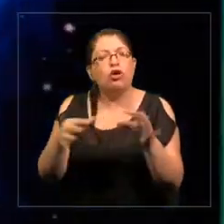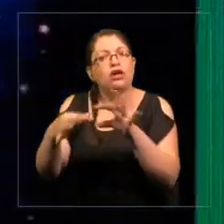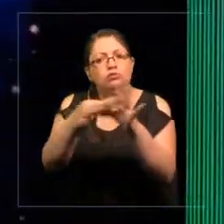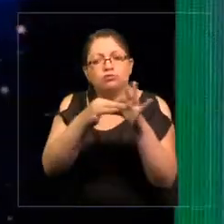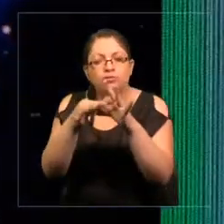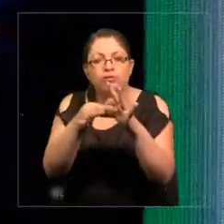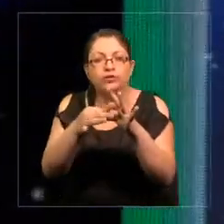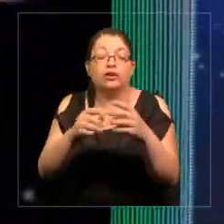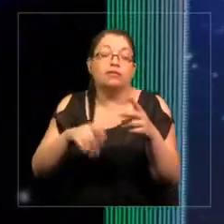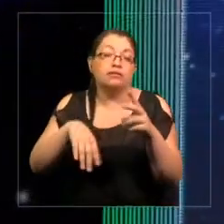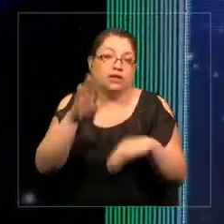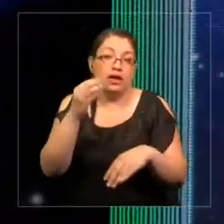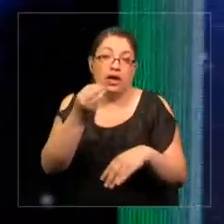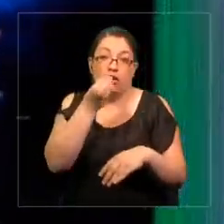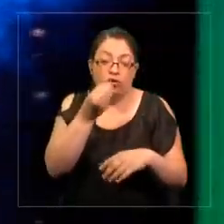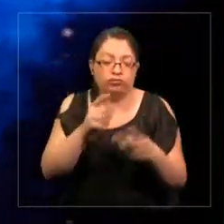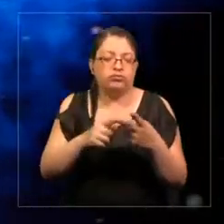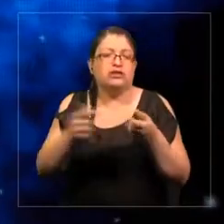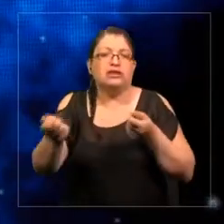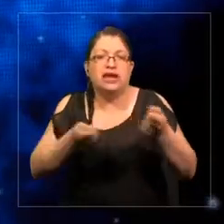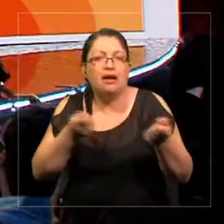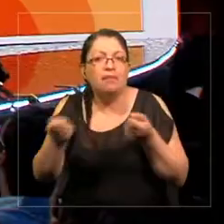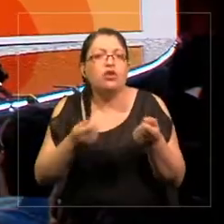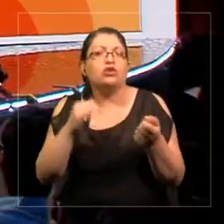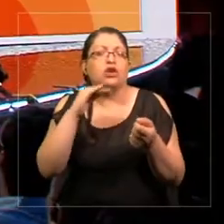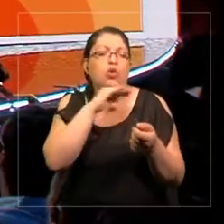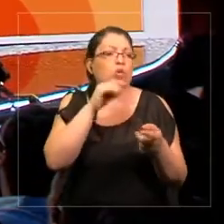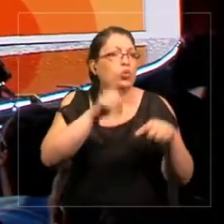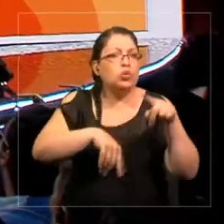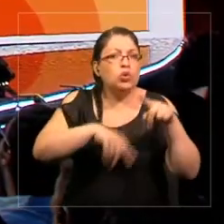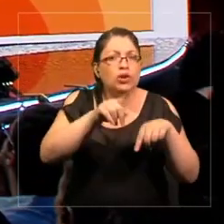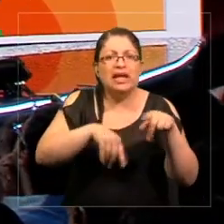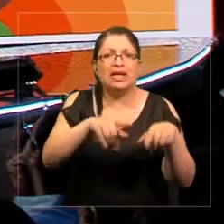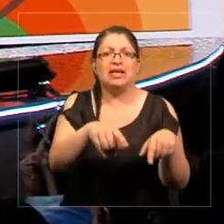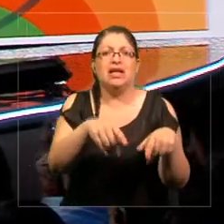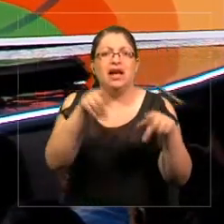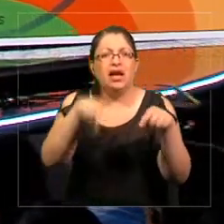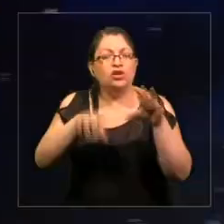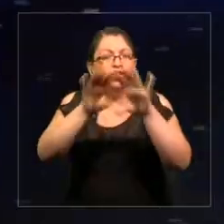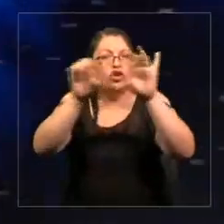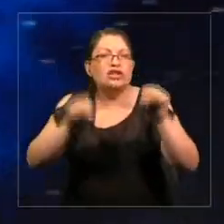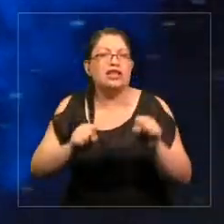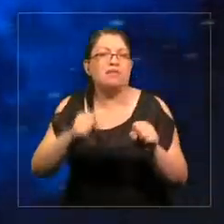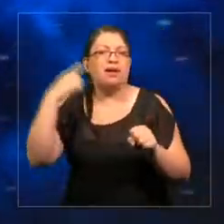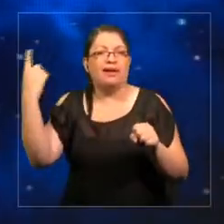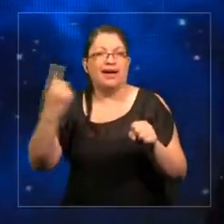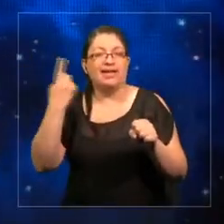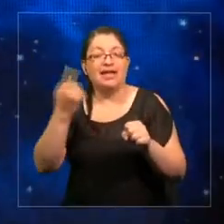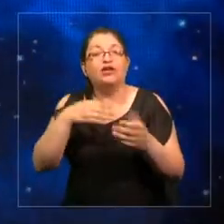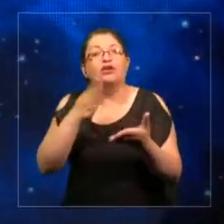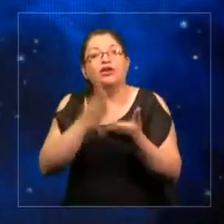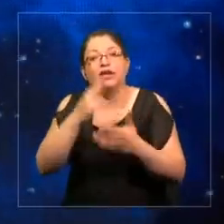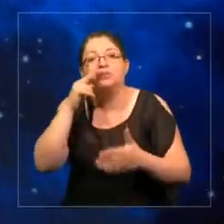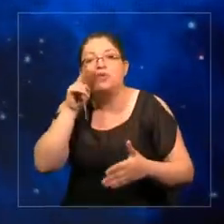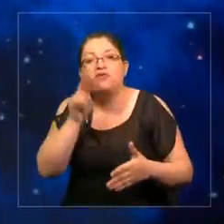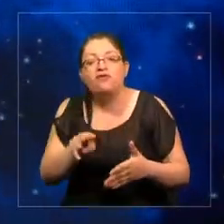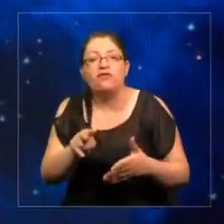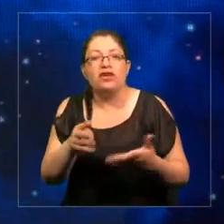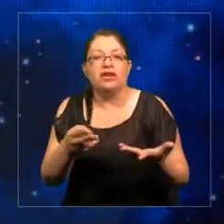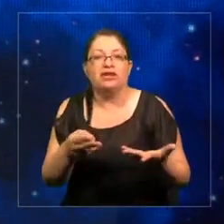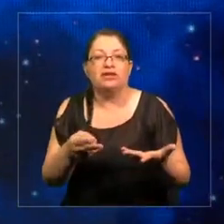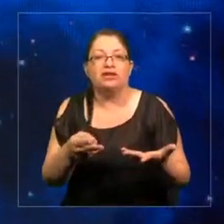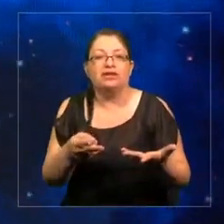Especialmente alimentos, transporte, uso de la tierra. Esos son los sistemas macro que tenemos que ver a través de las manifestaciones.